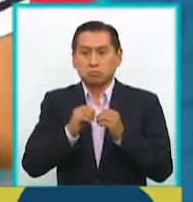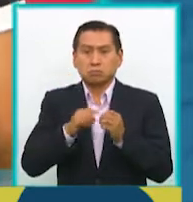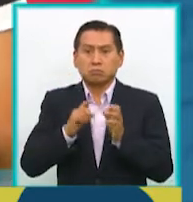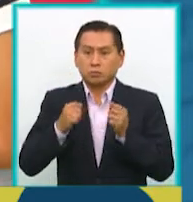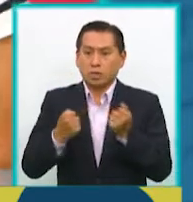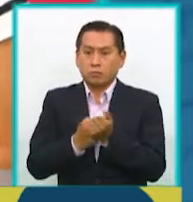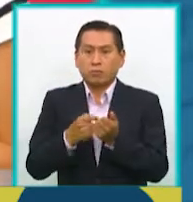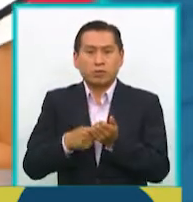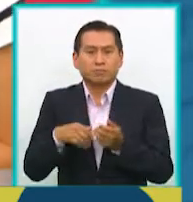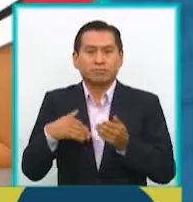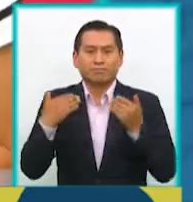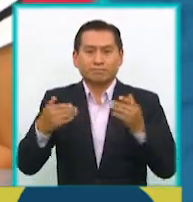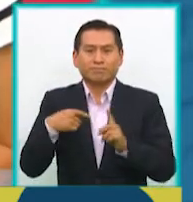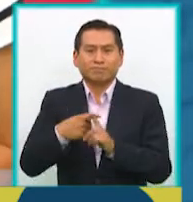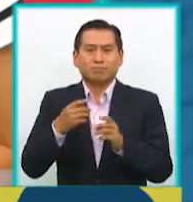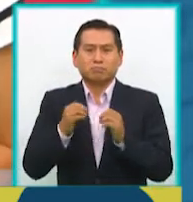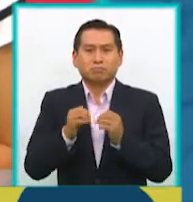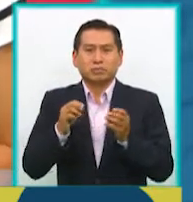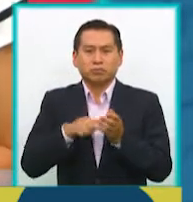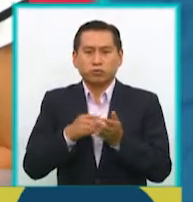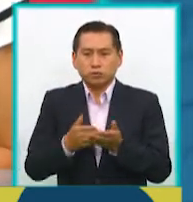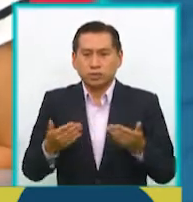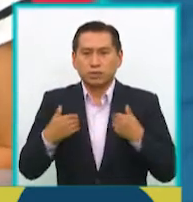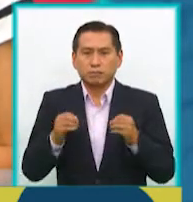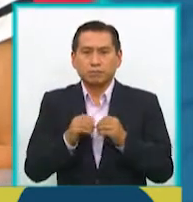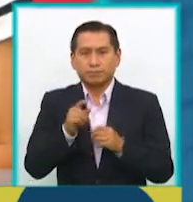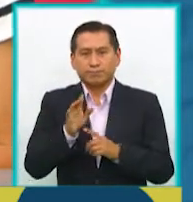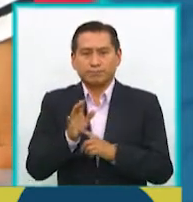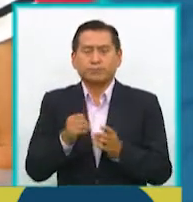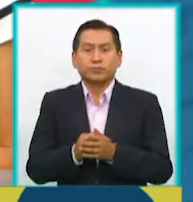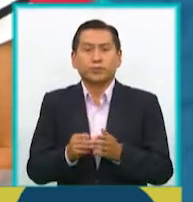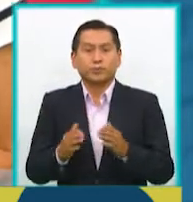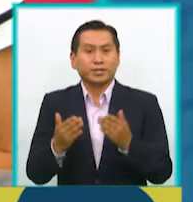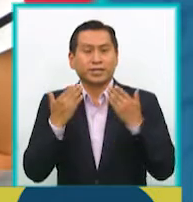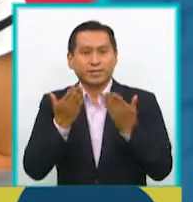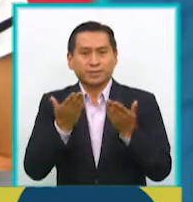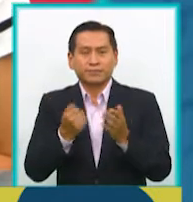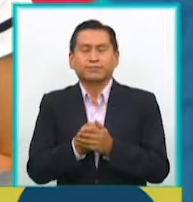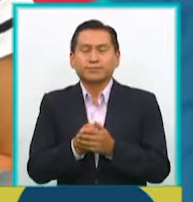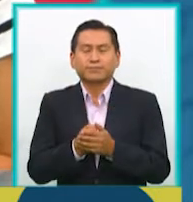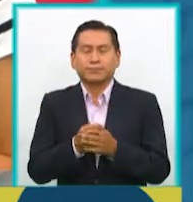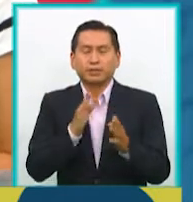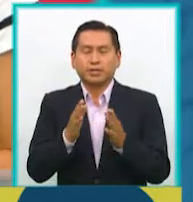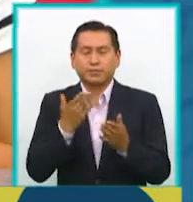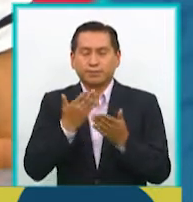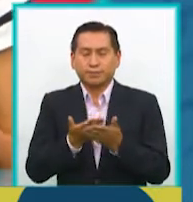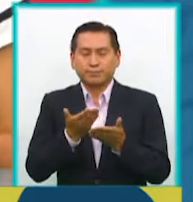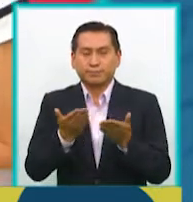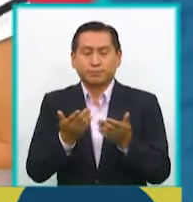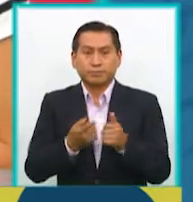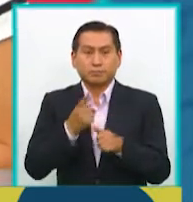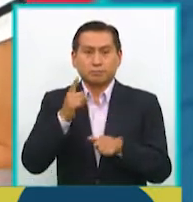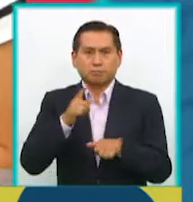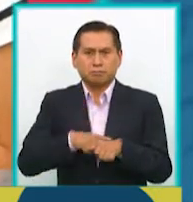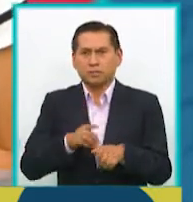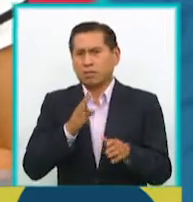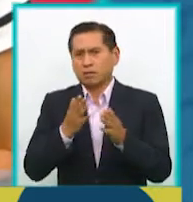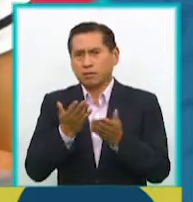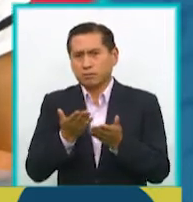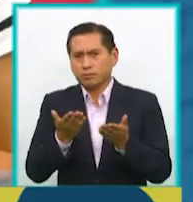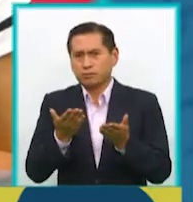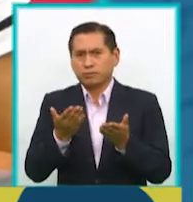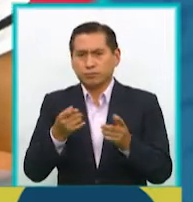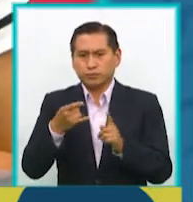apoyando y propiciando que existan obras como la que tú presentas. Muchísimas gracias, Diego, un gusto hablar contigo, es la primera vez creo que charlamos